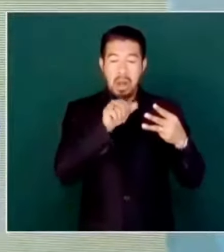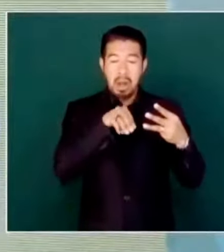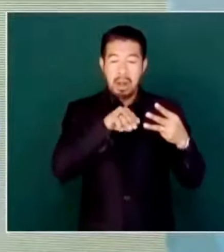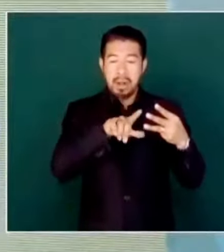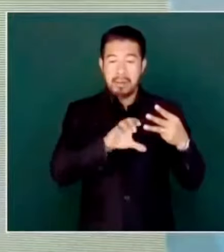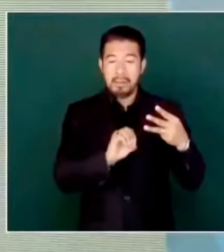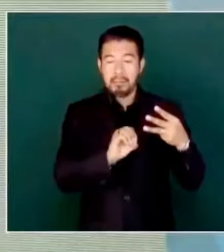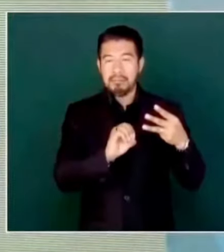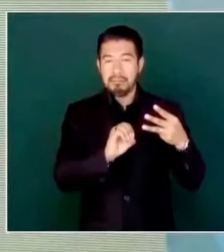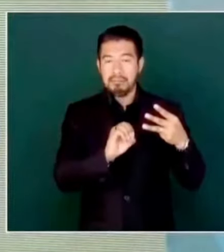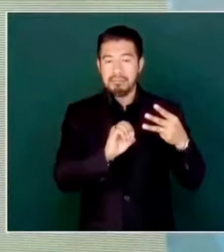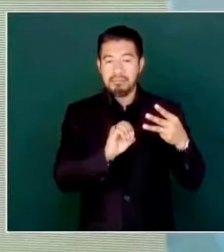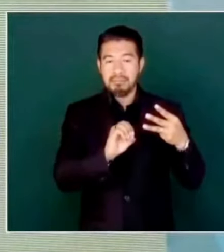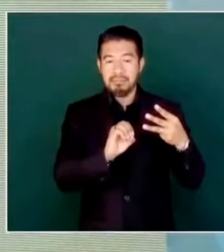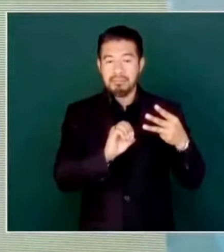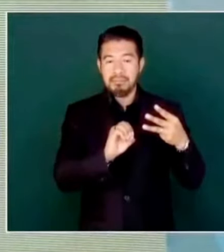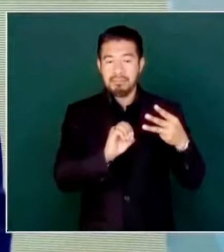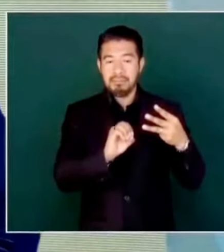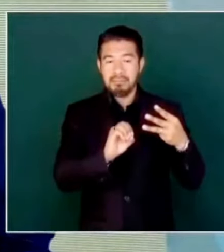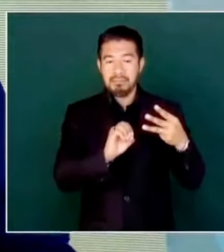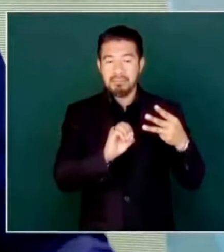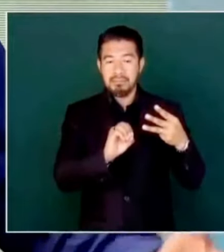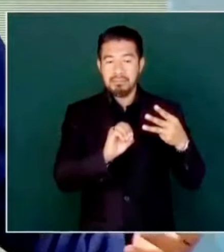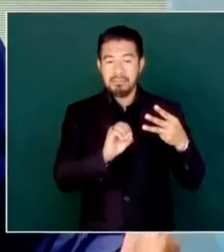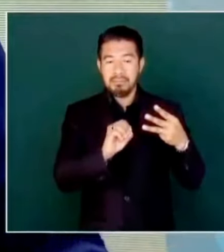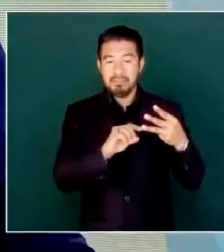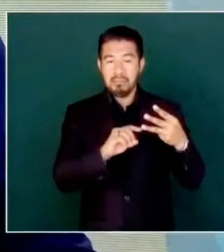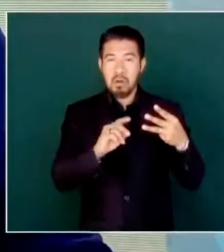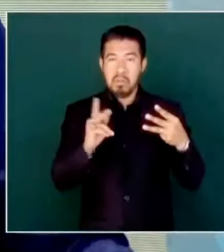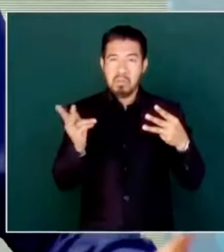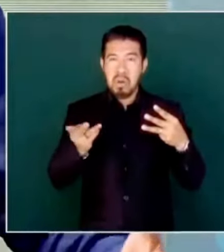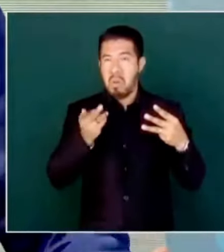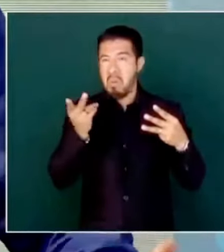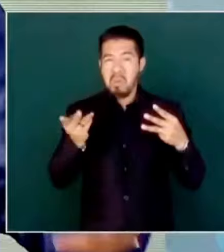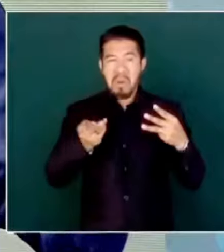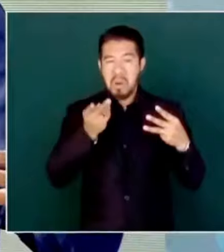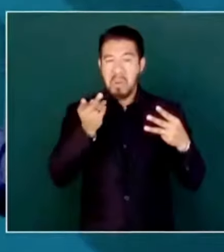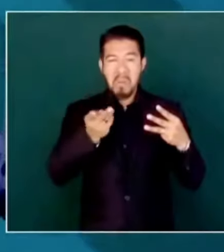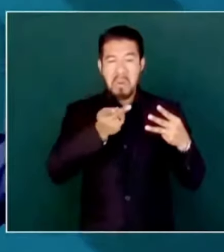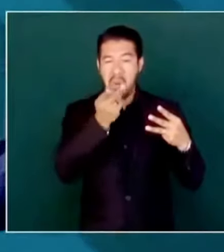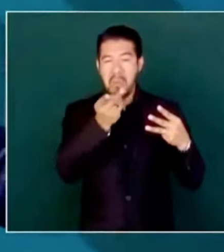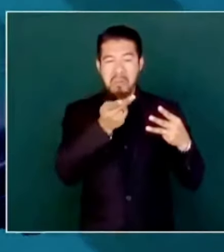con entrevistas y todo.